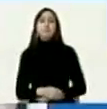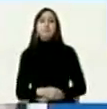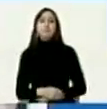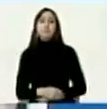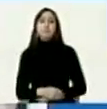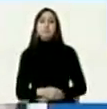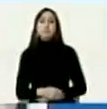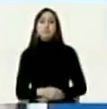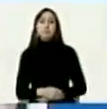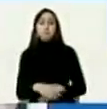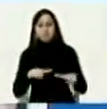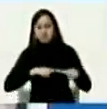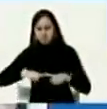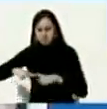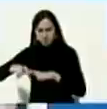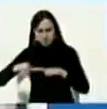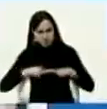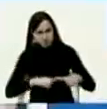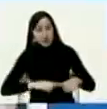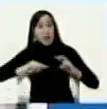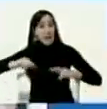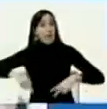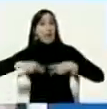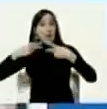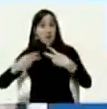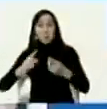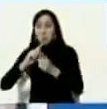un escenario internacional cambiante,